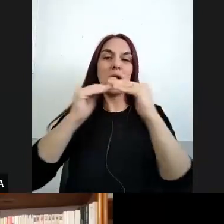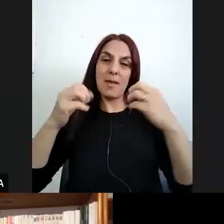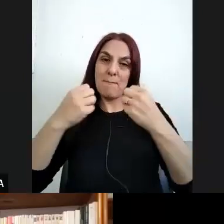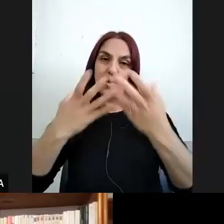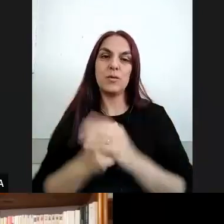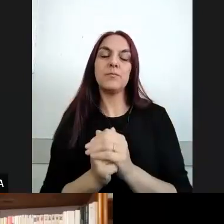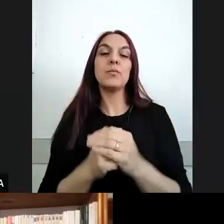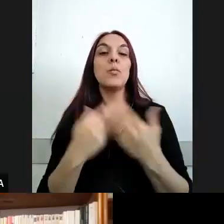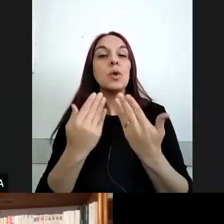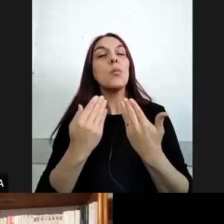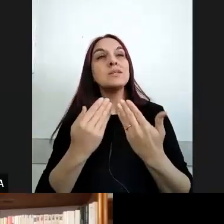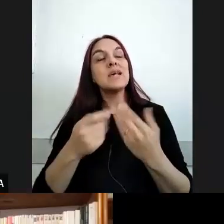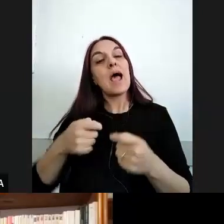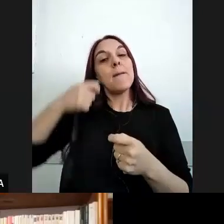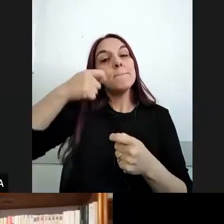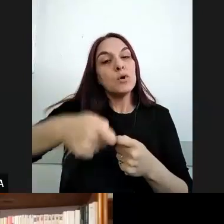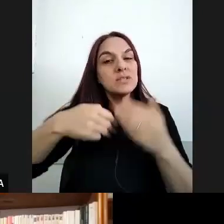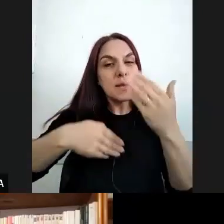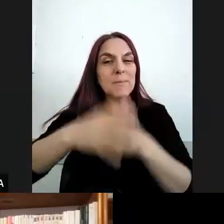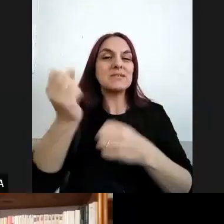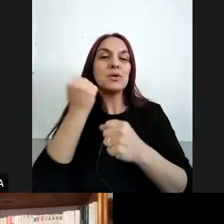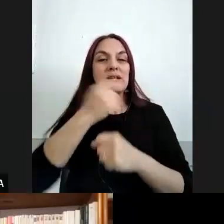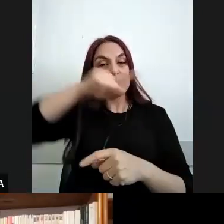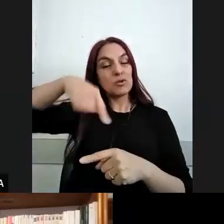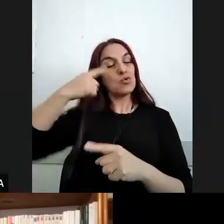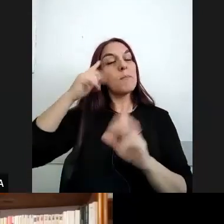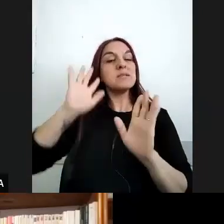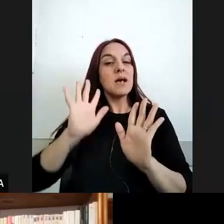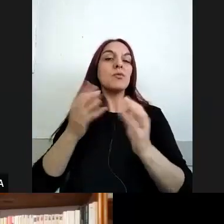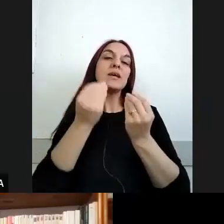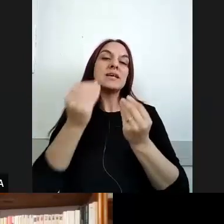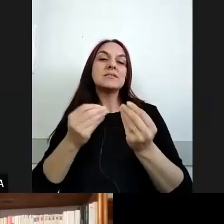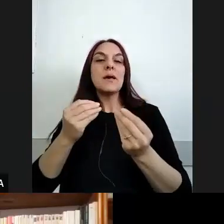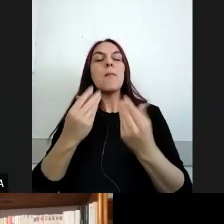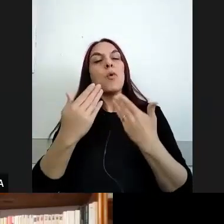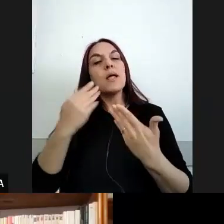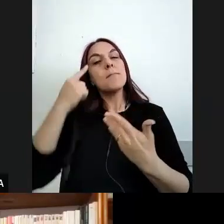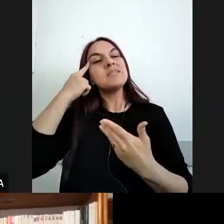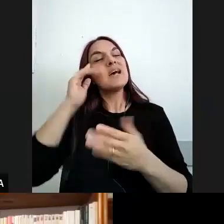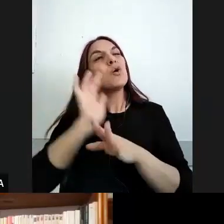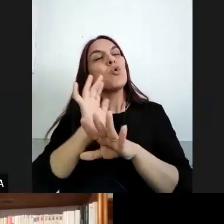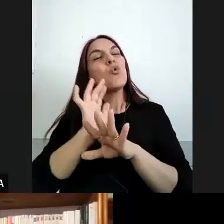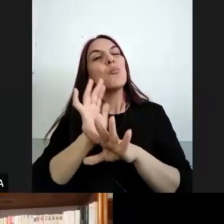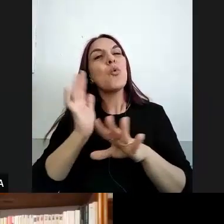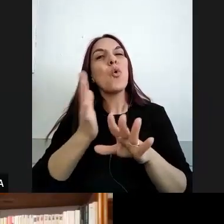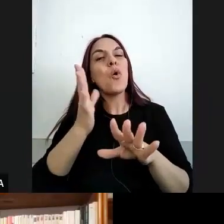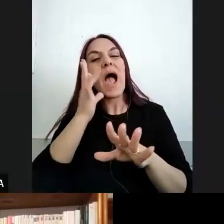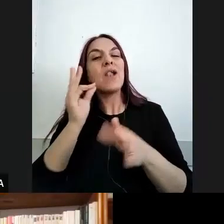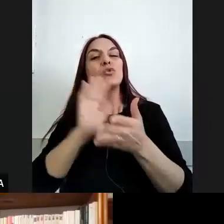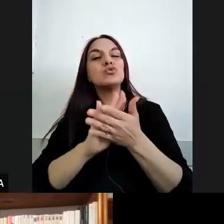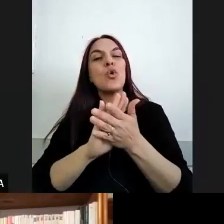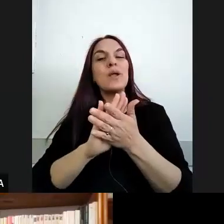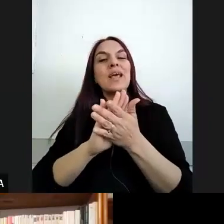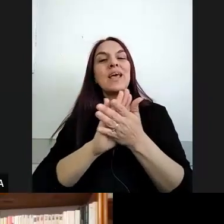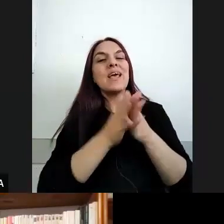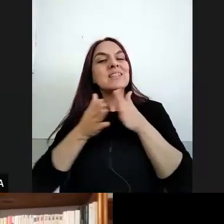aporte quizás más disciplinar se vincula con proponer pensarla como una condición de las trayectorias vitales en